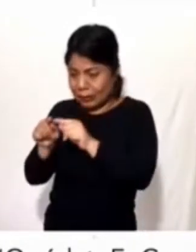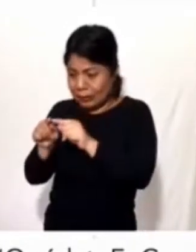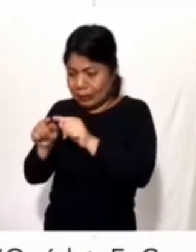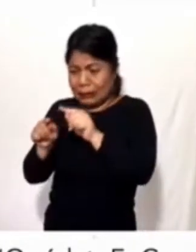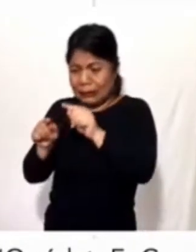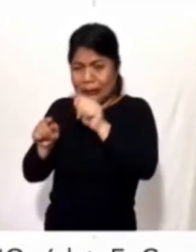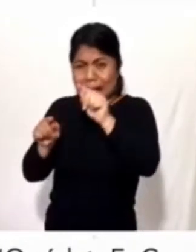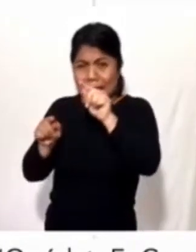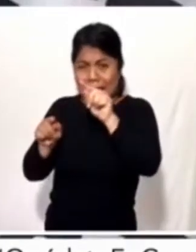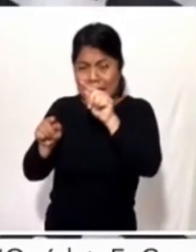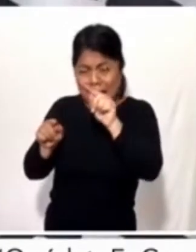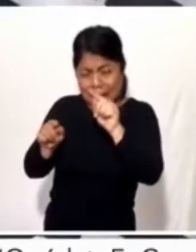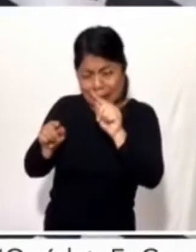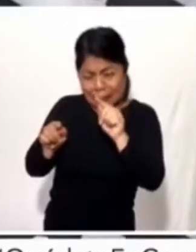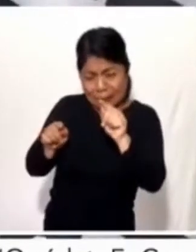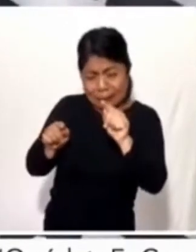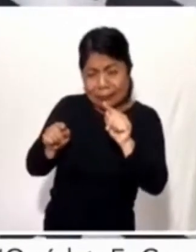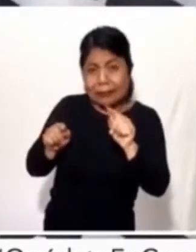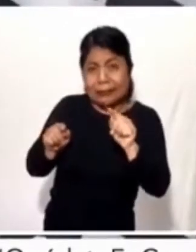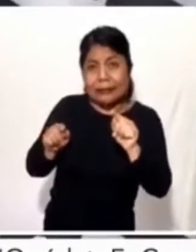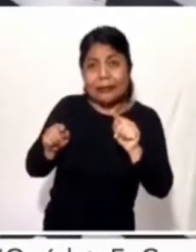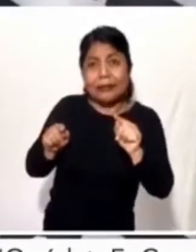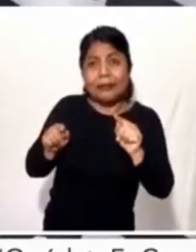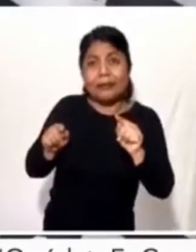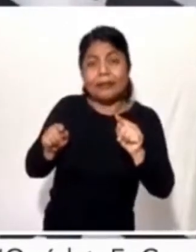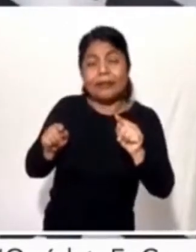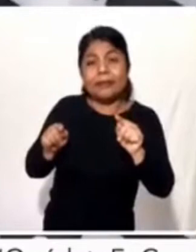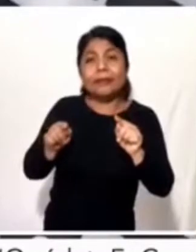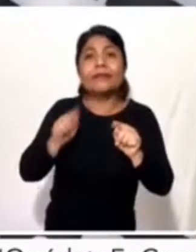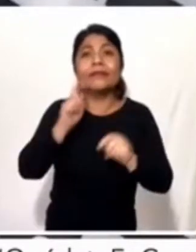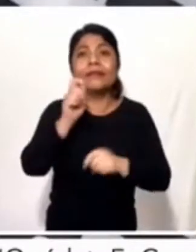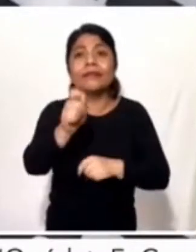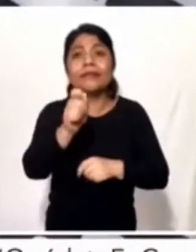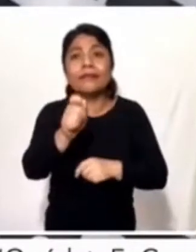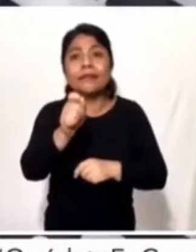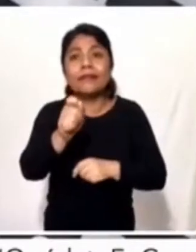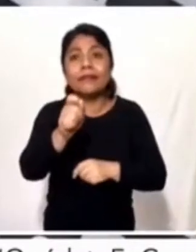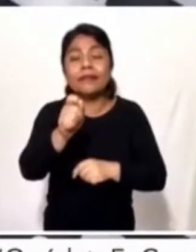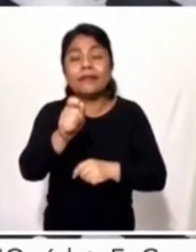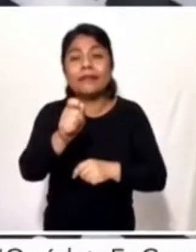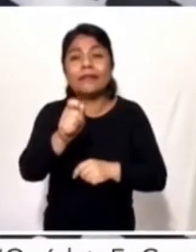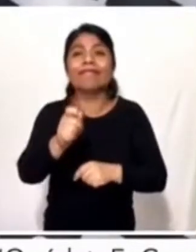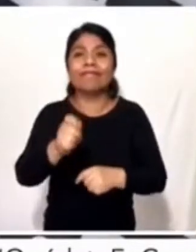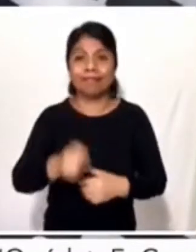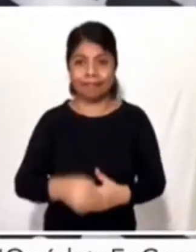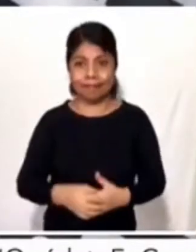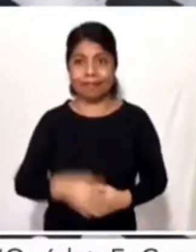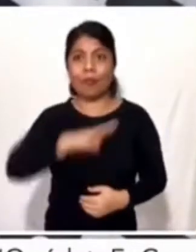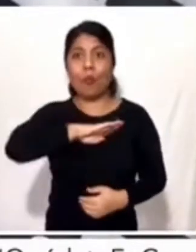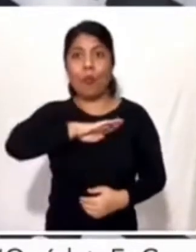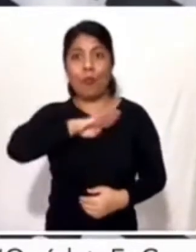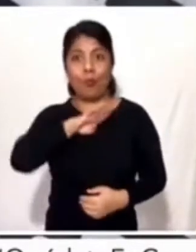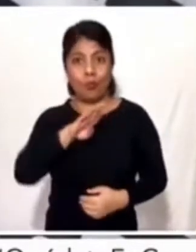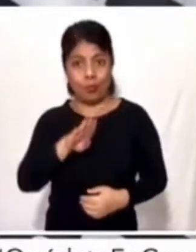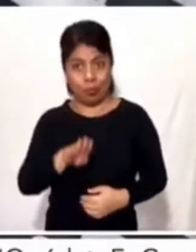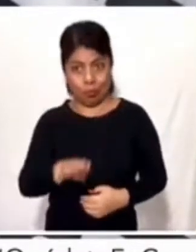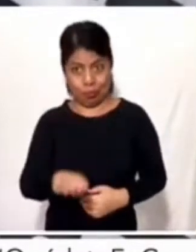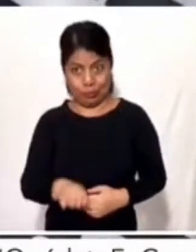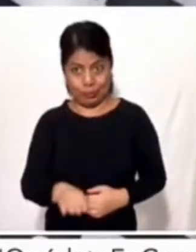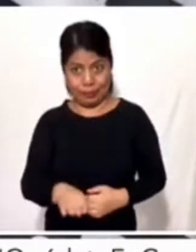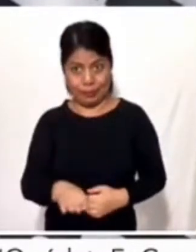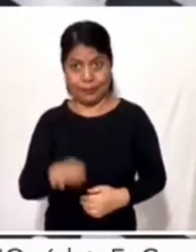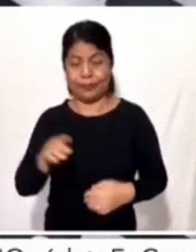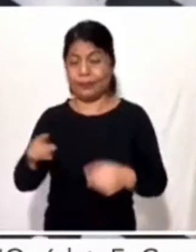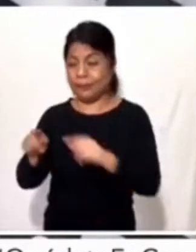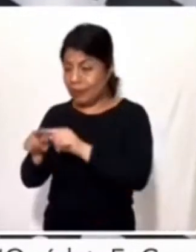empieza un poco ya a encender que son los casos en materia de defunciones y estos que son los casos que suben y